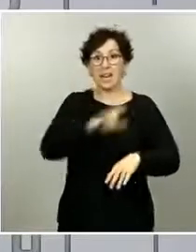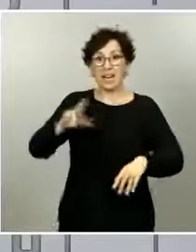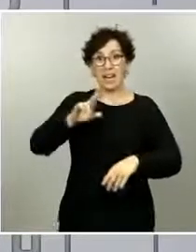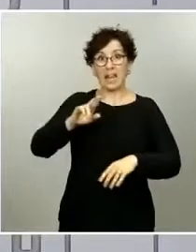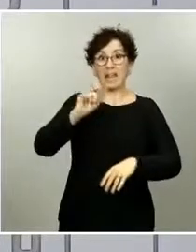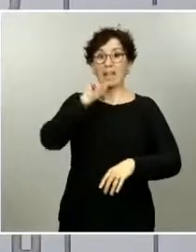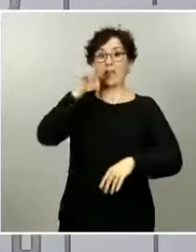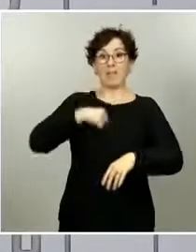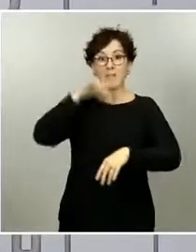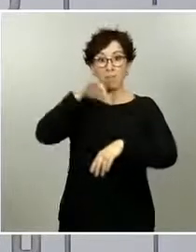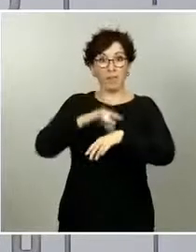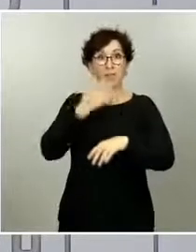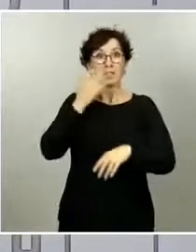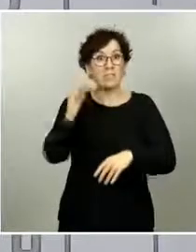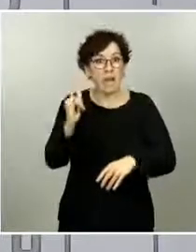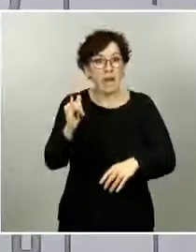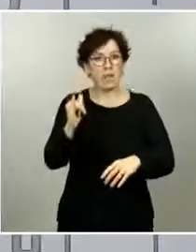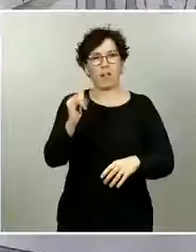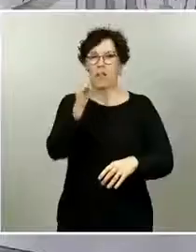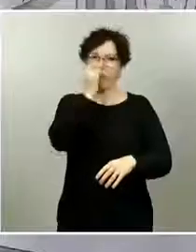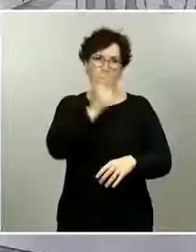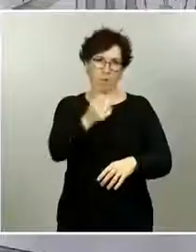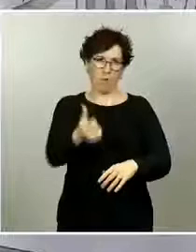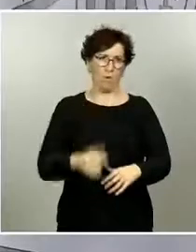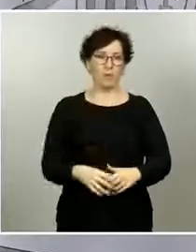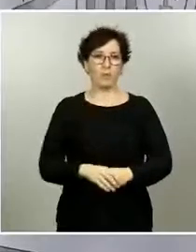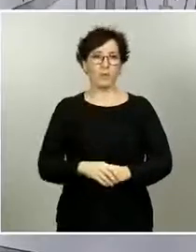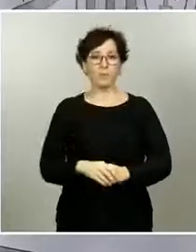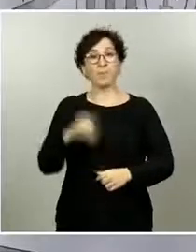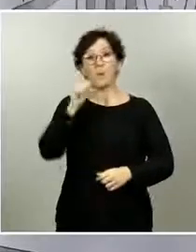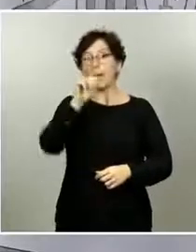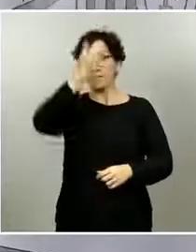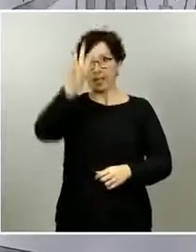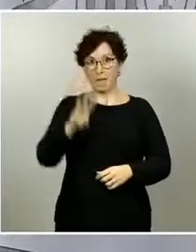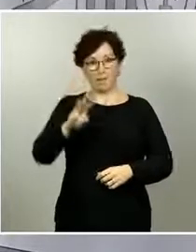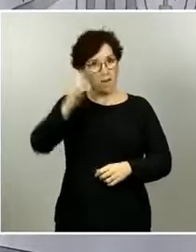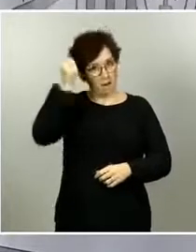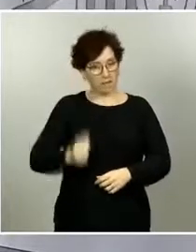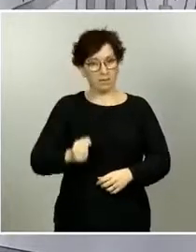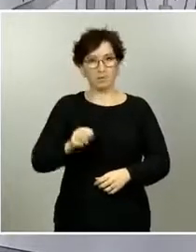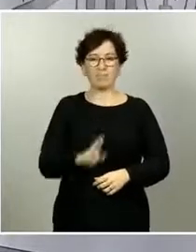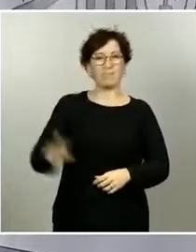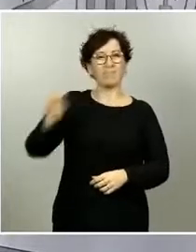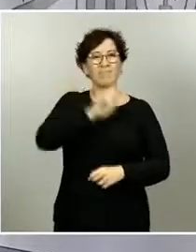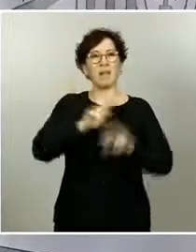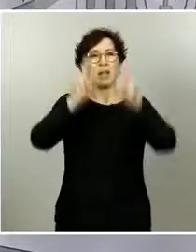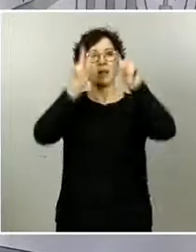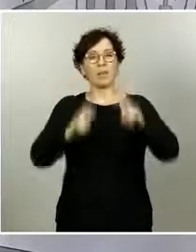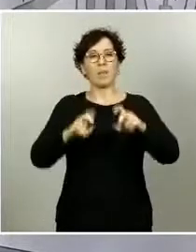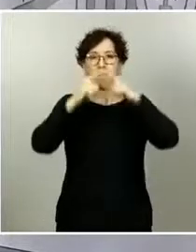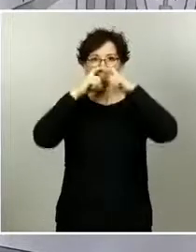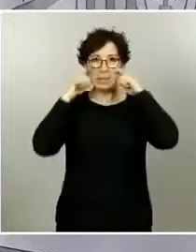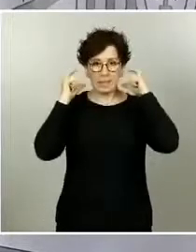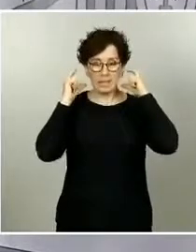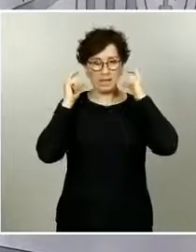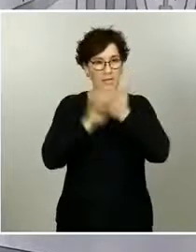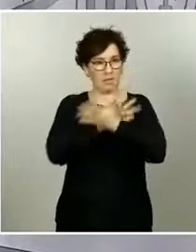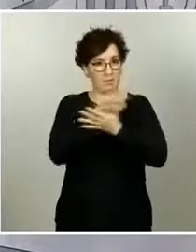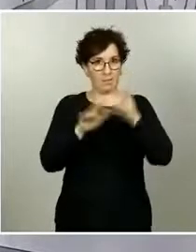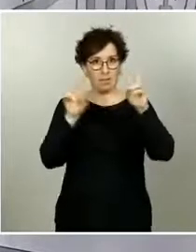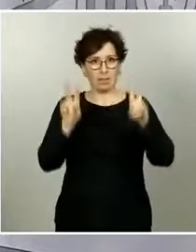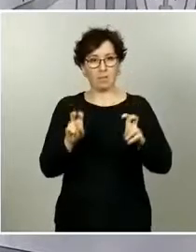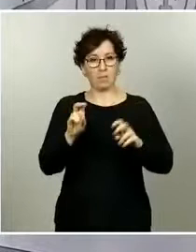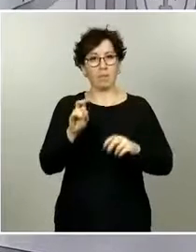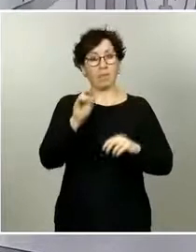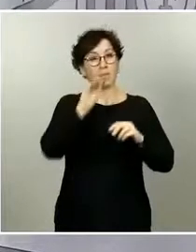de existir son muy poco probables, pero mucho más no puedo decirles. Antena 3